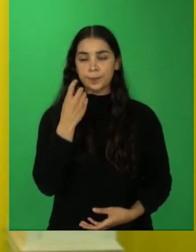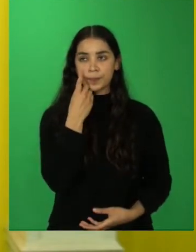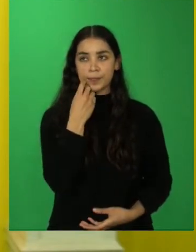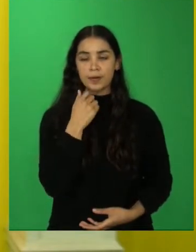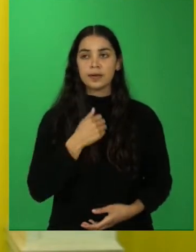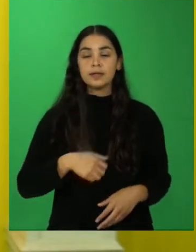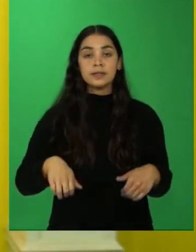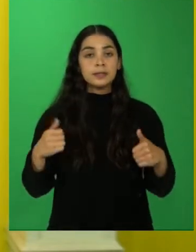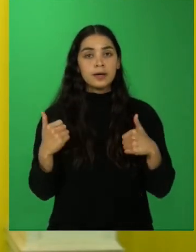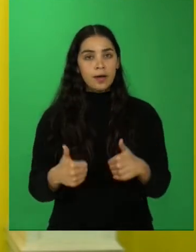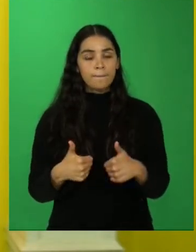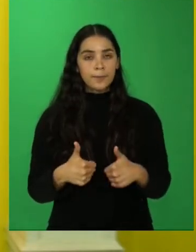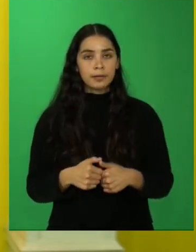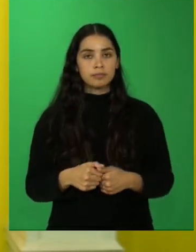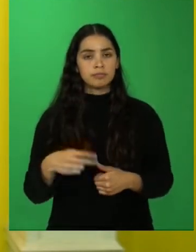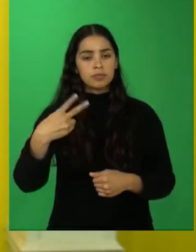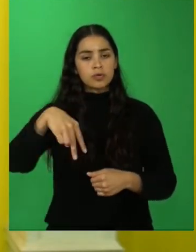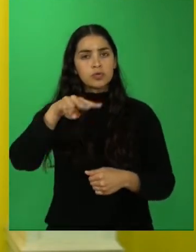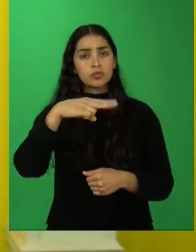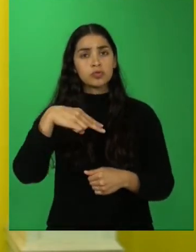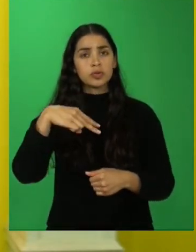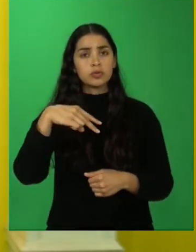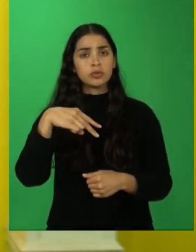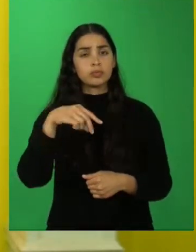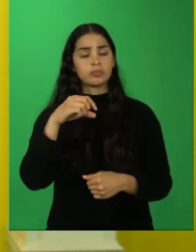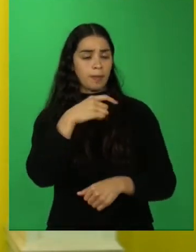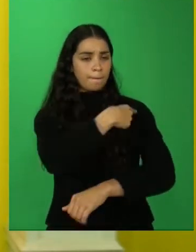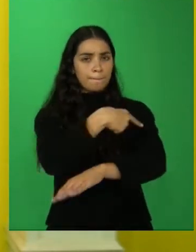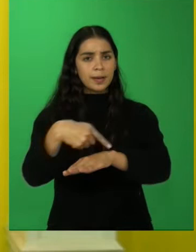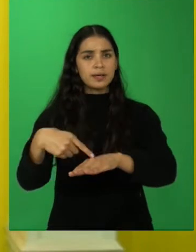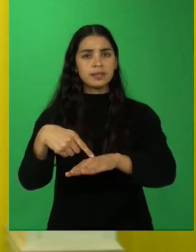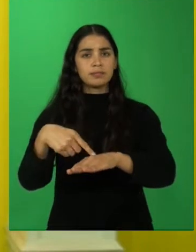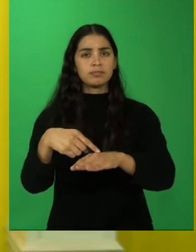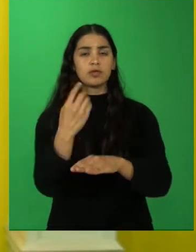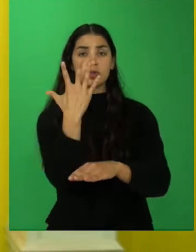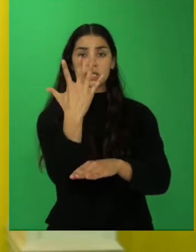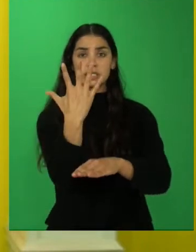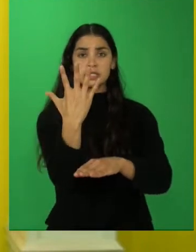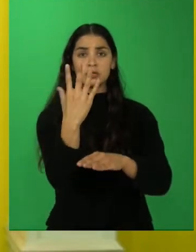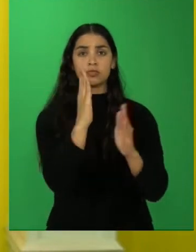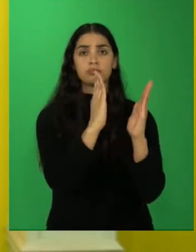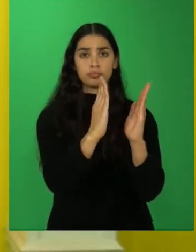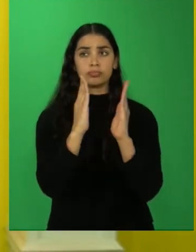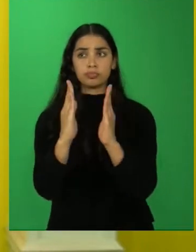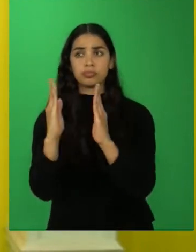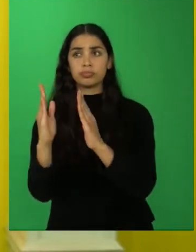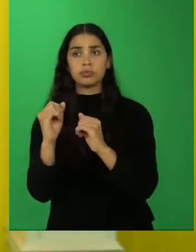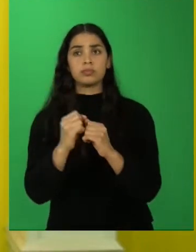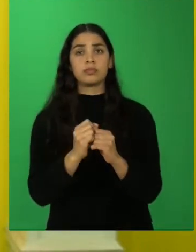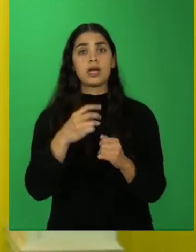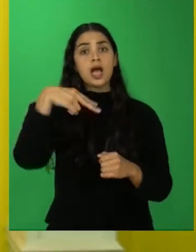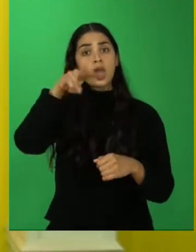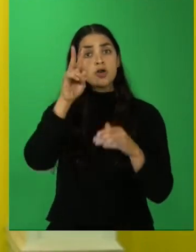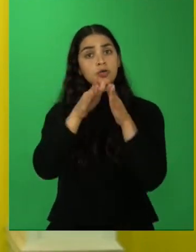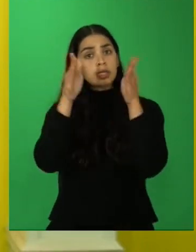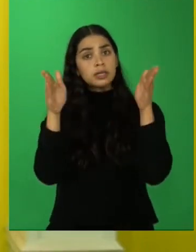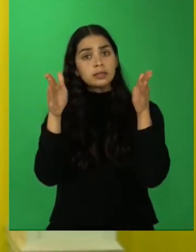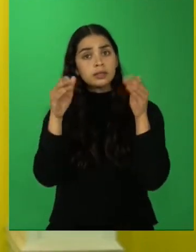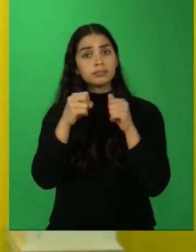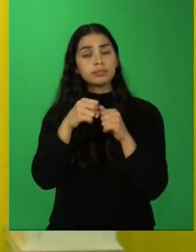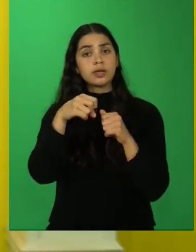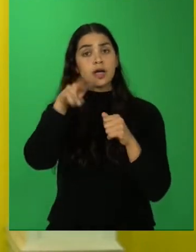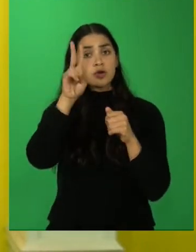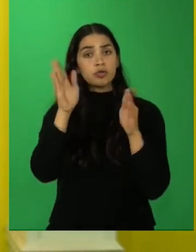Bien, nuestro país se divide en cinco zonas geográficas. Y estas son el norte grande, el norte